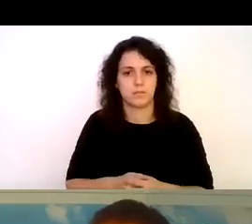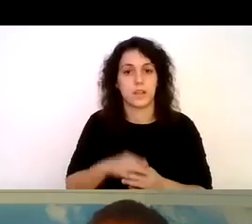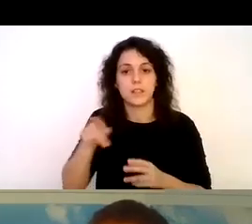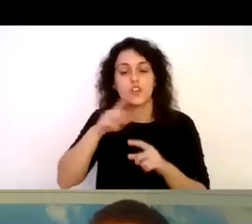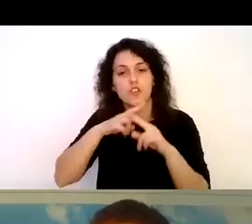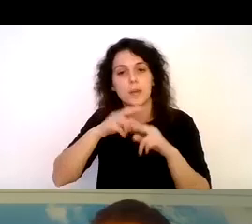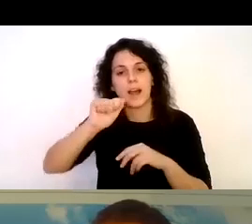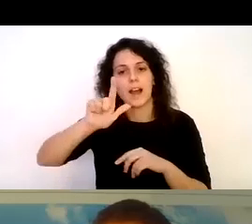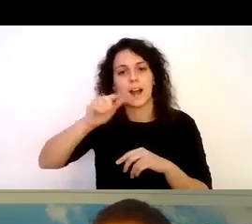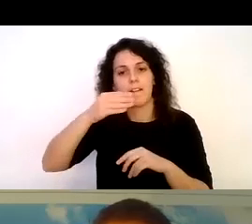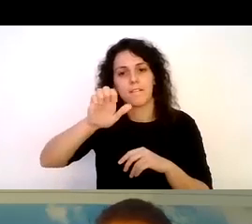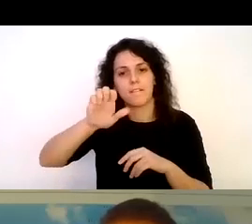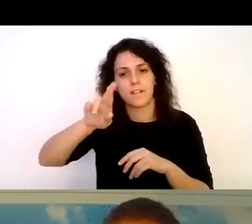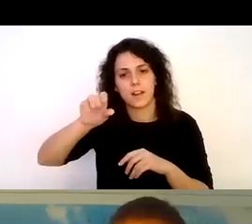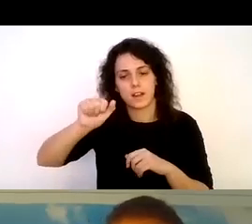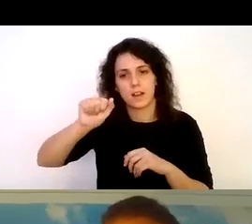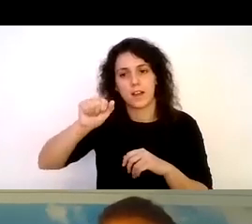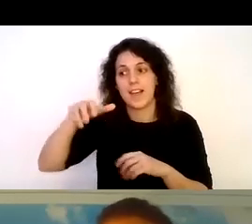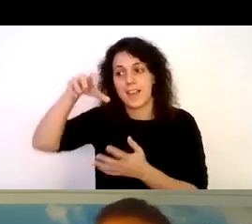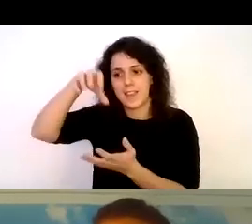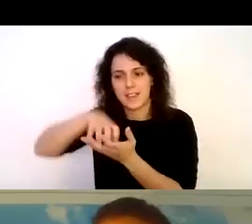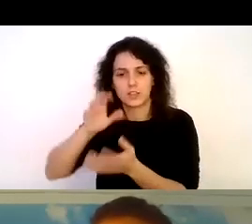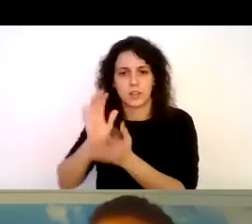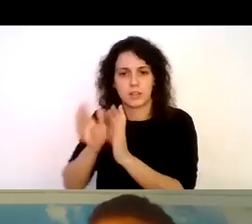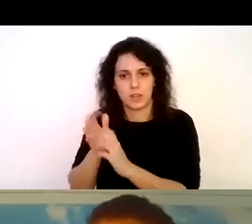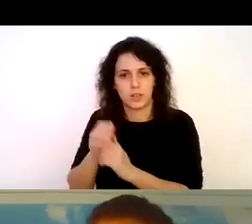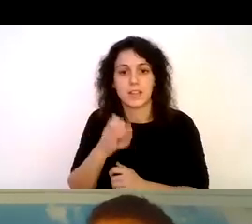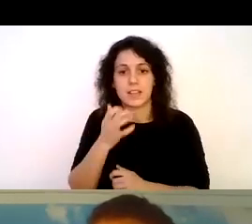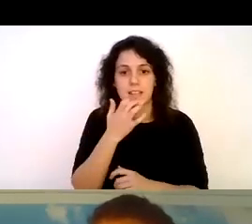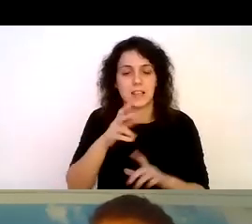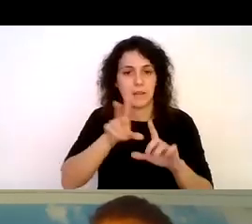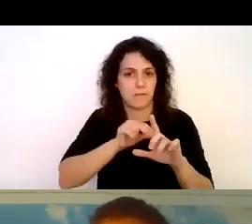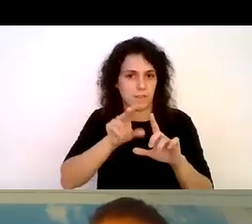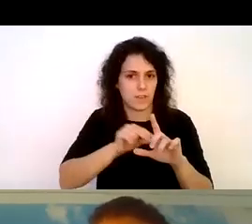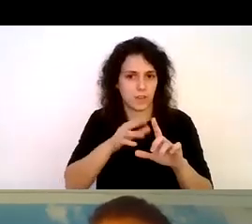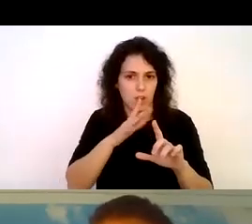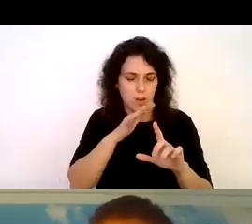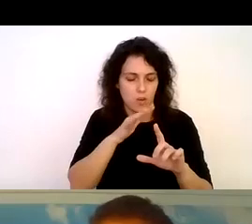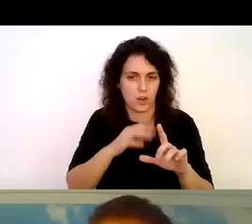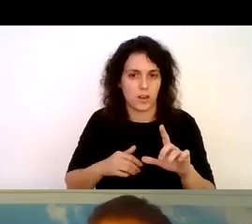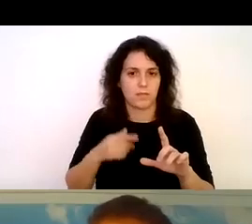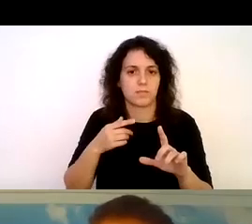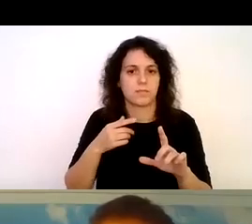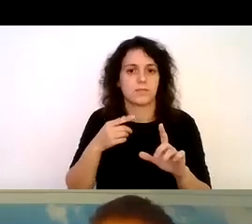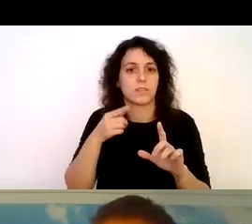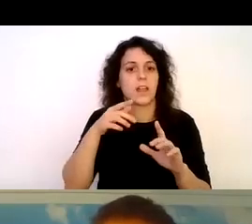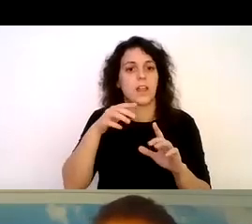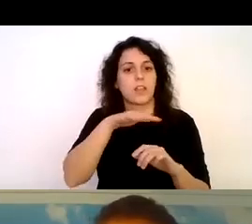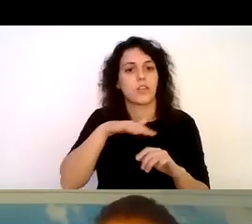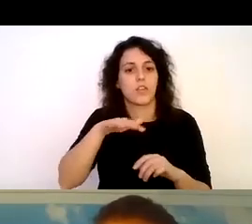en el centro de rehabilitación si les parece comparto un video ahora de Baja California Sur